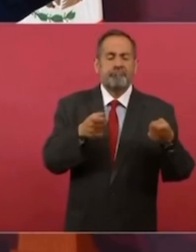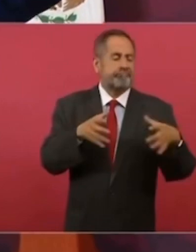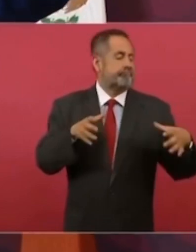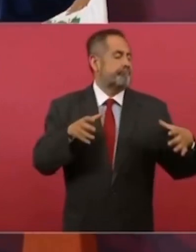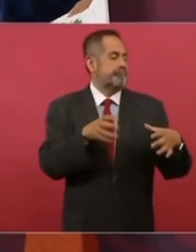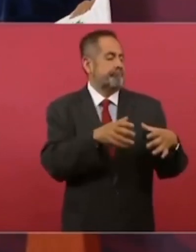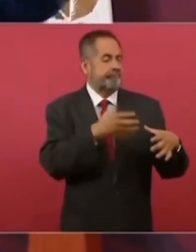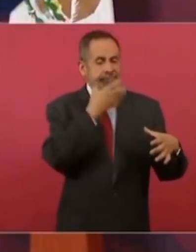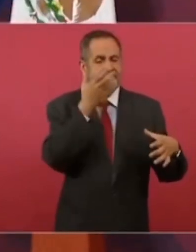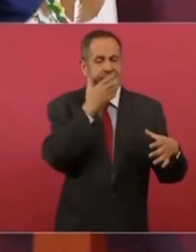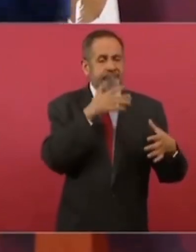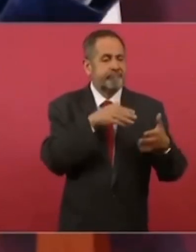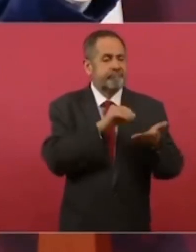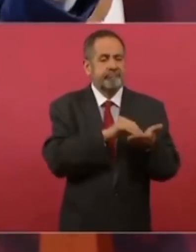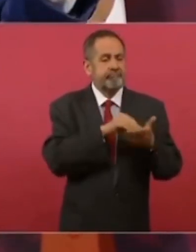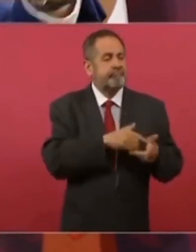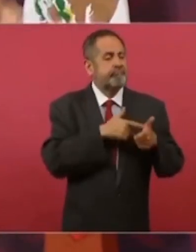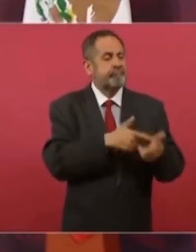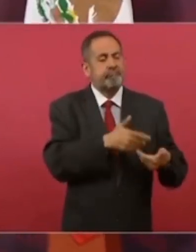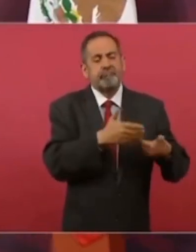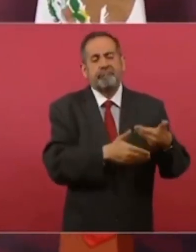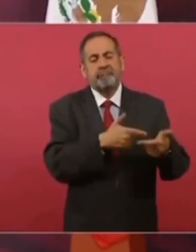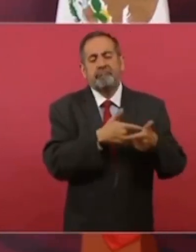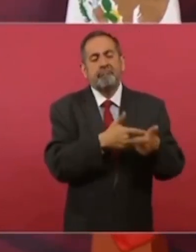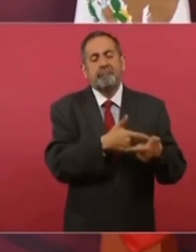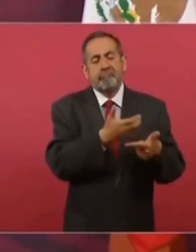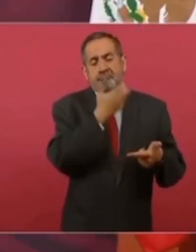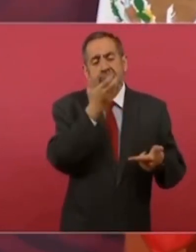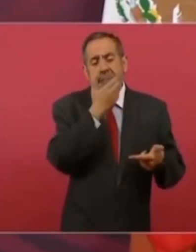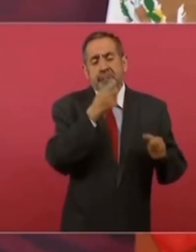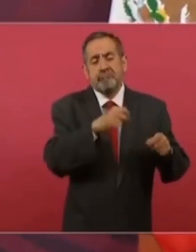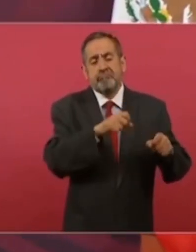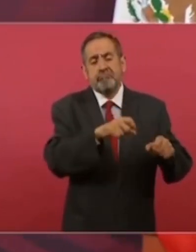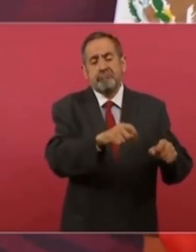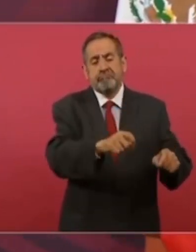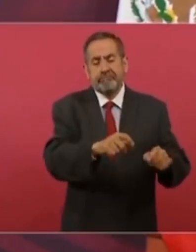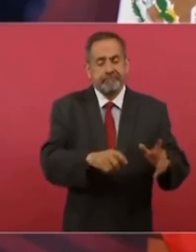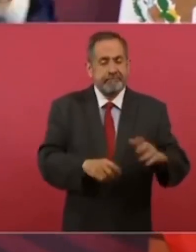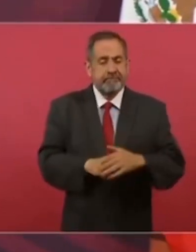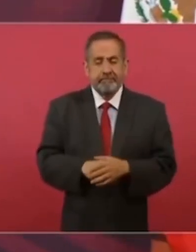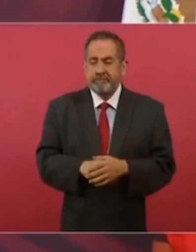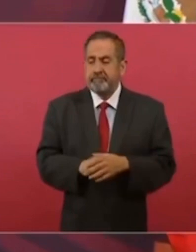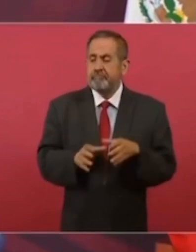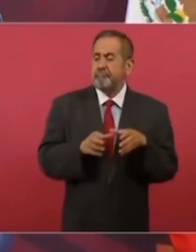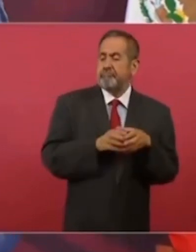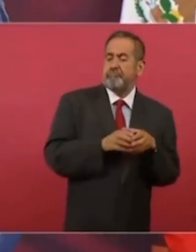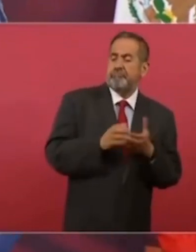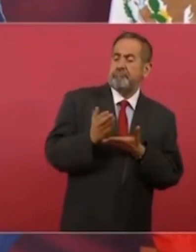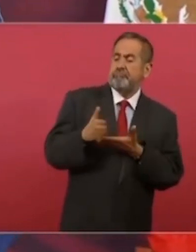conservador, elitista,